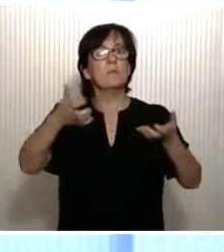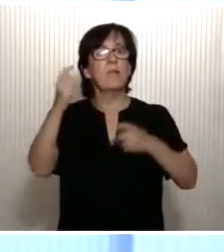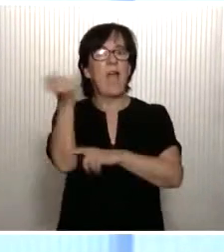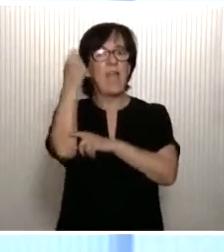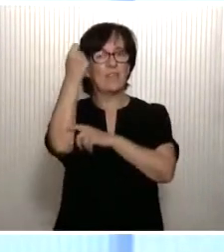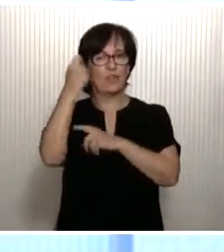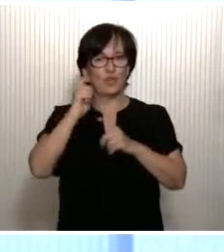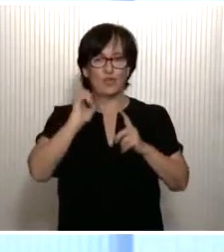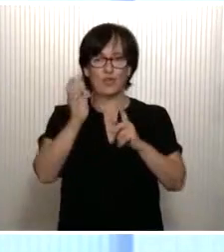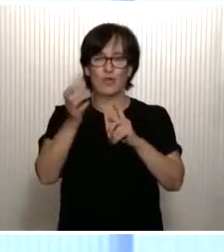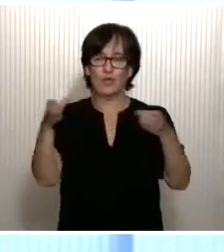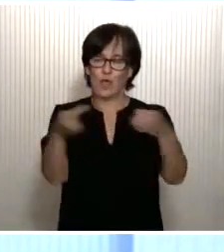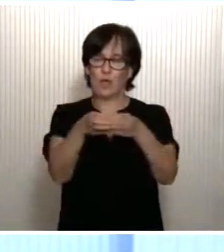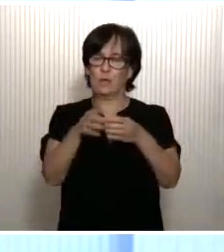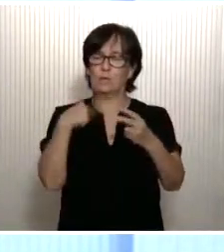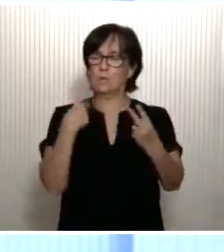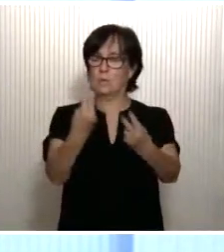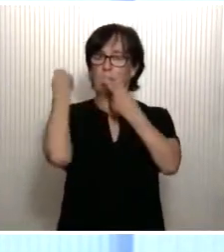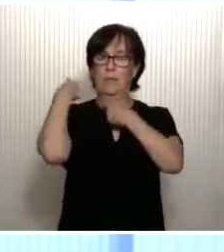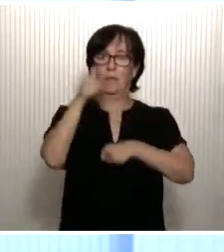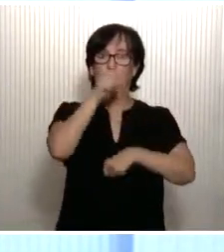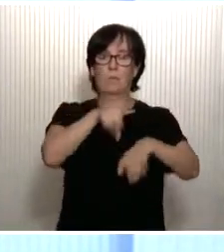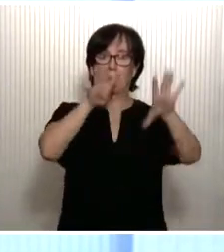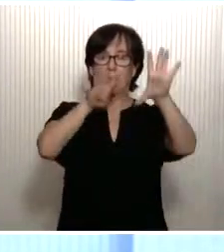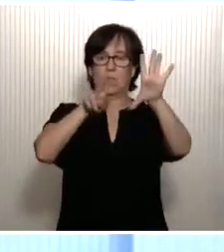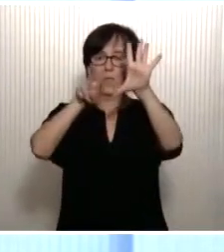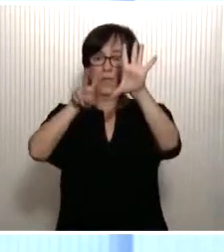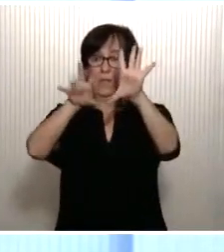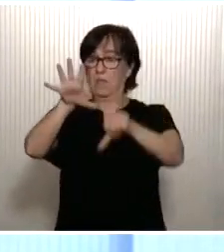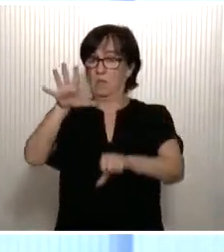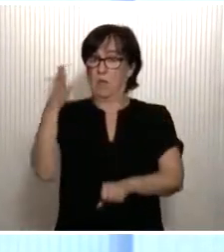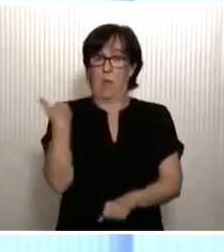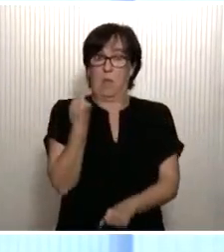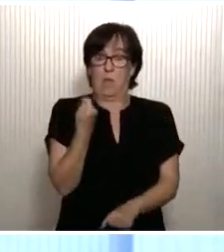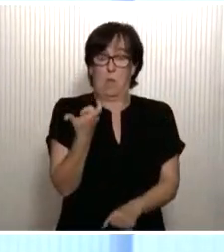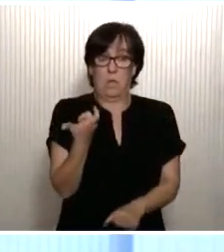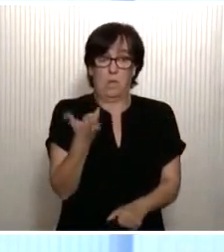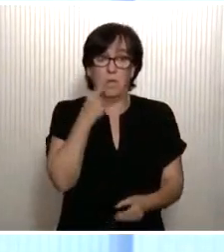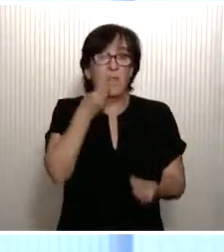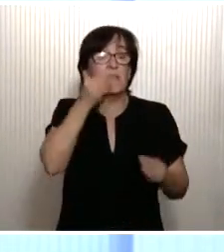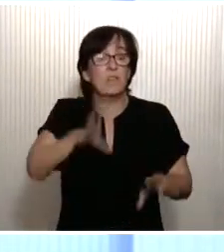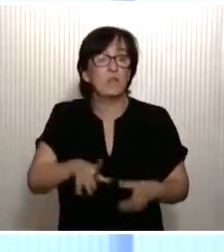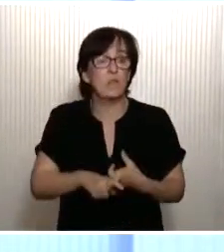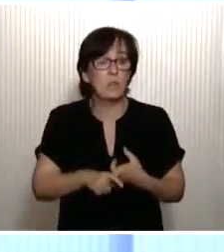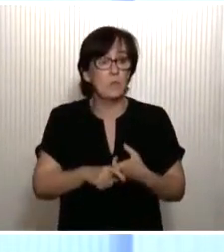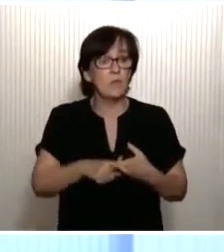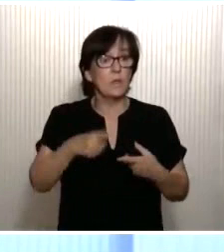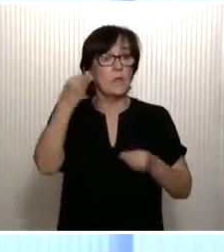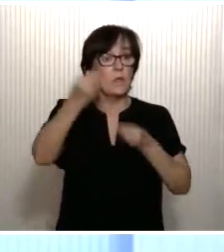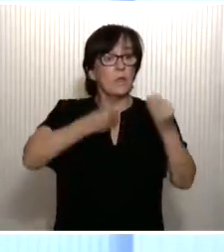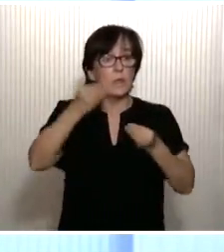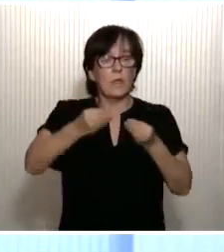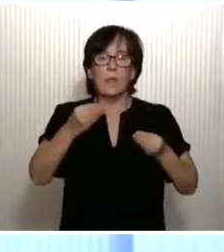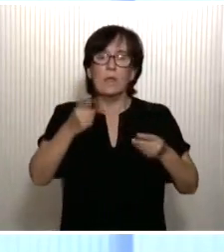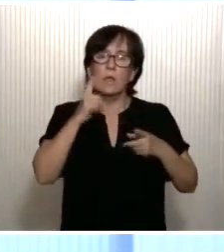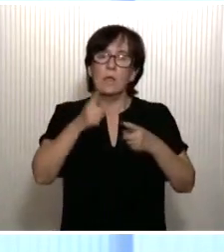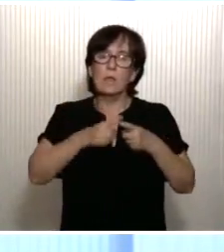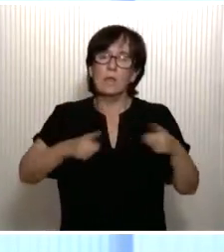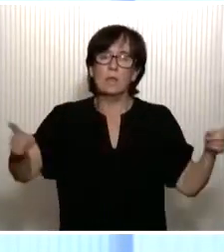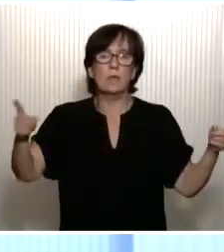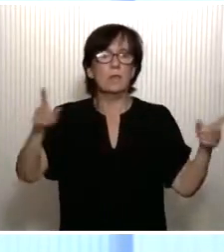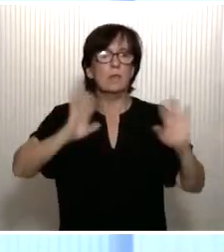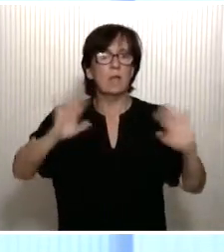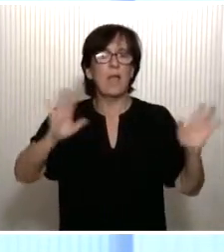Echemos la vista atrás. En 1975, decir, antes de ayer, en términos históricos, salimos de una larga y